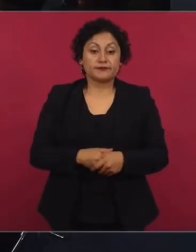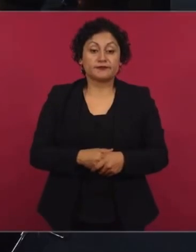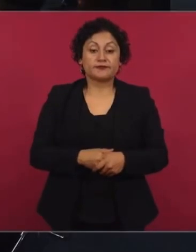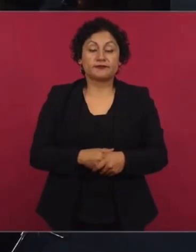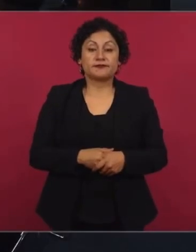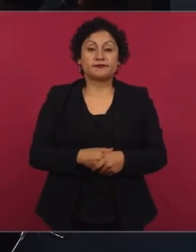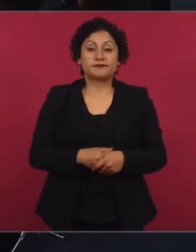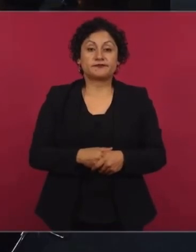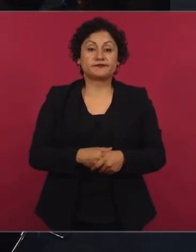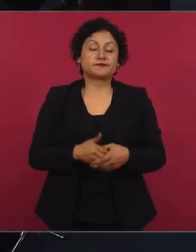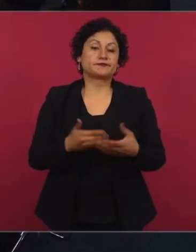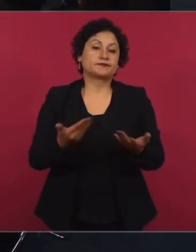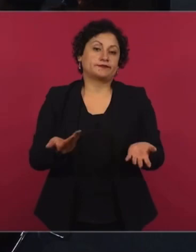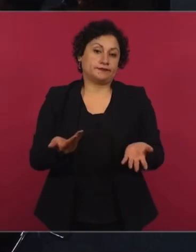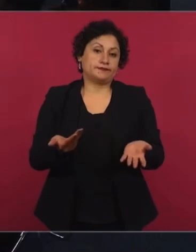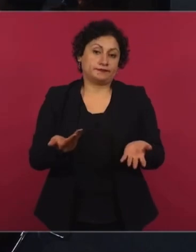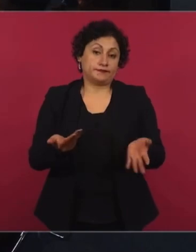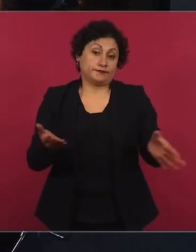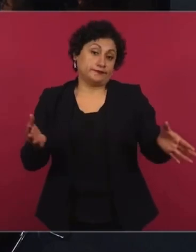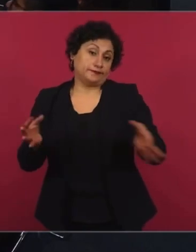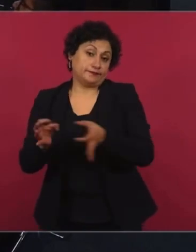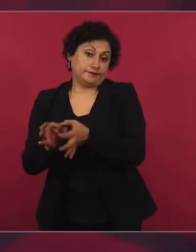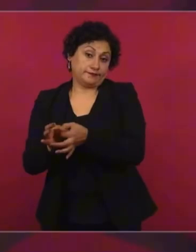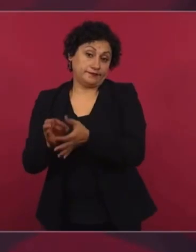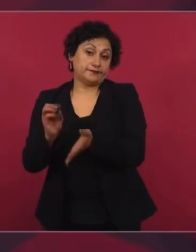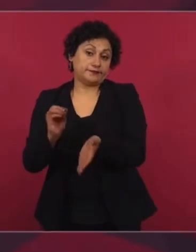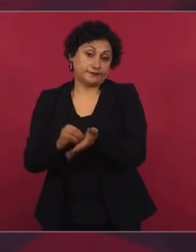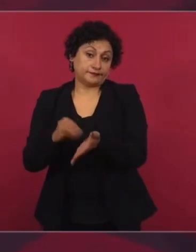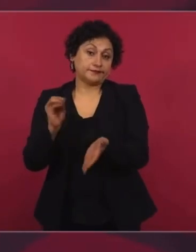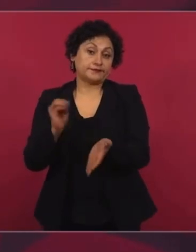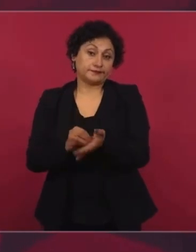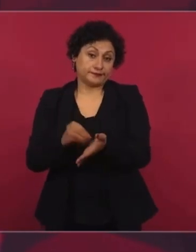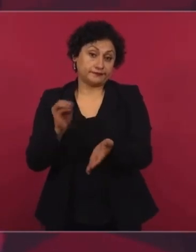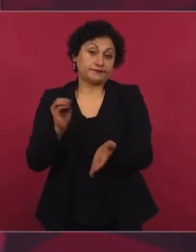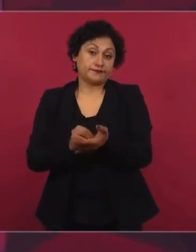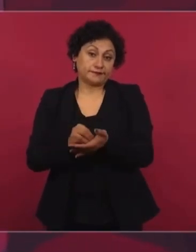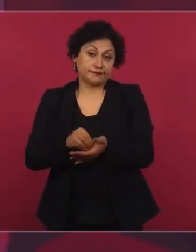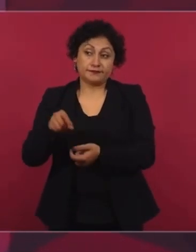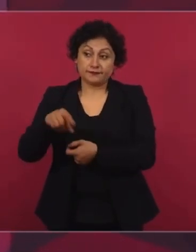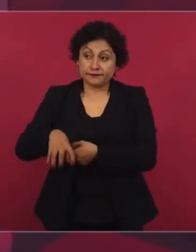sigue teniendo mucha influencia en todos estos grupos.